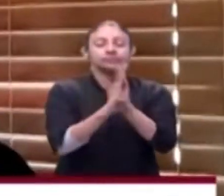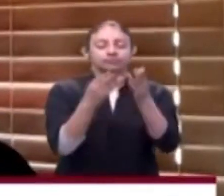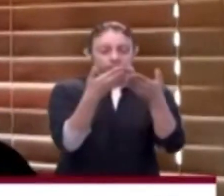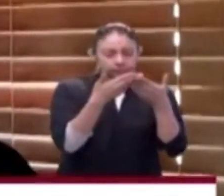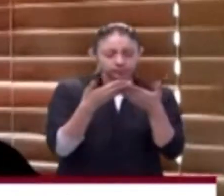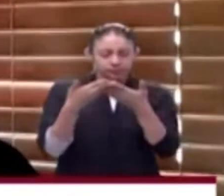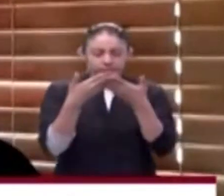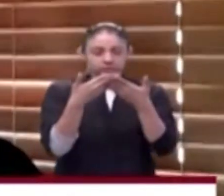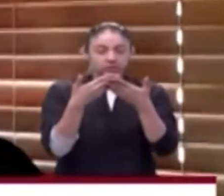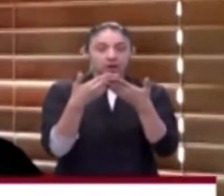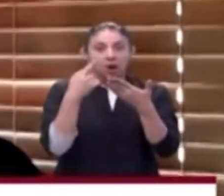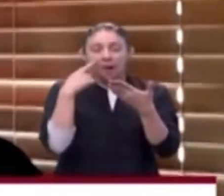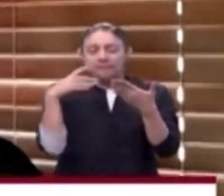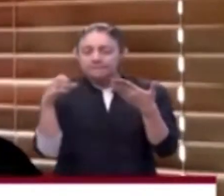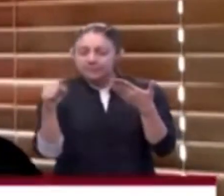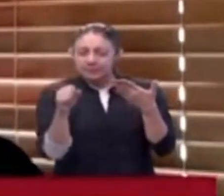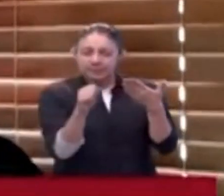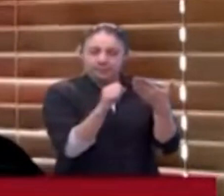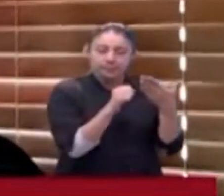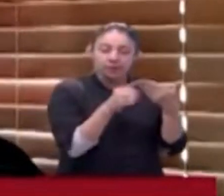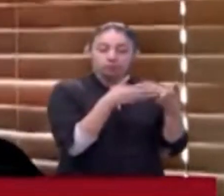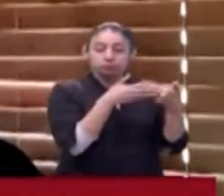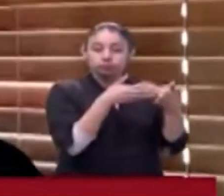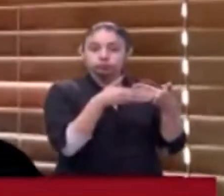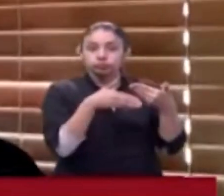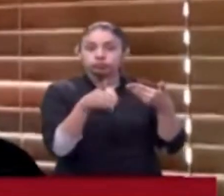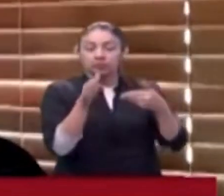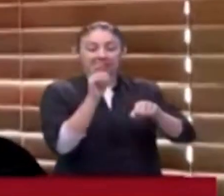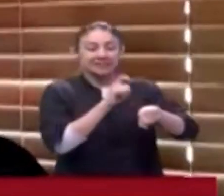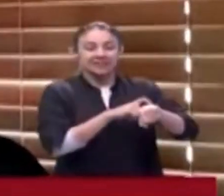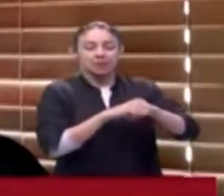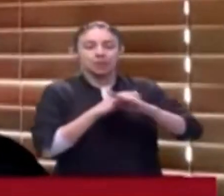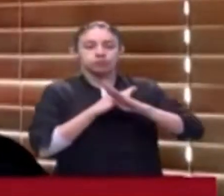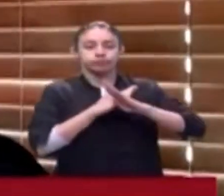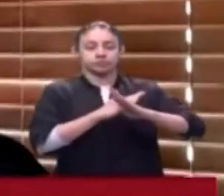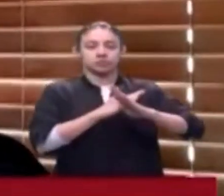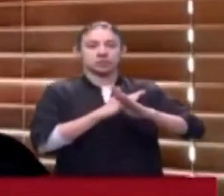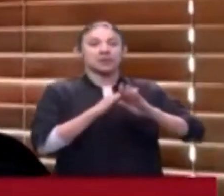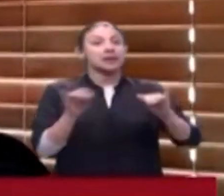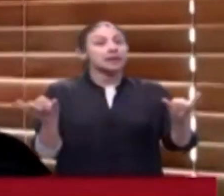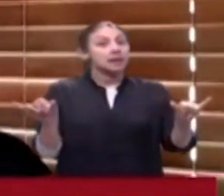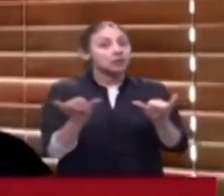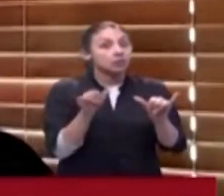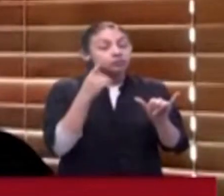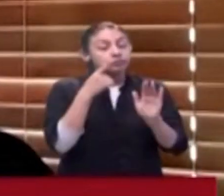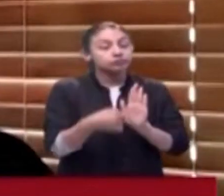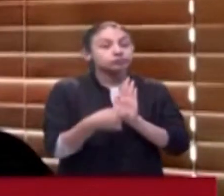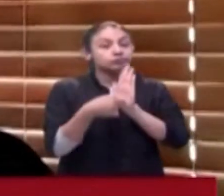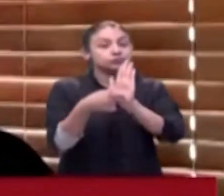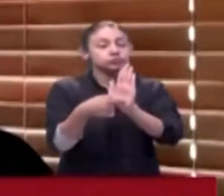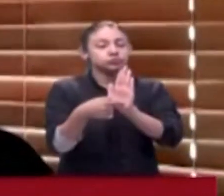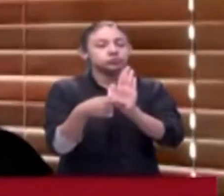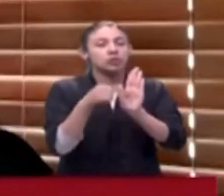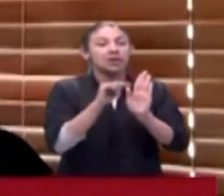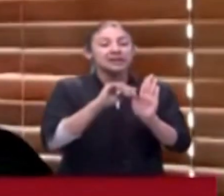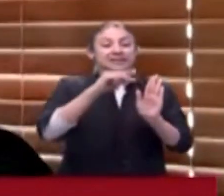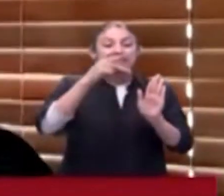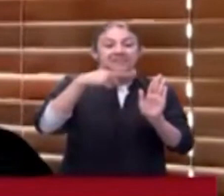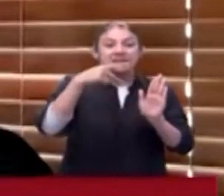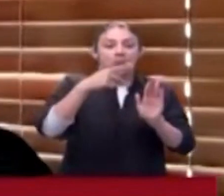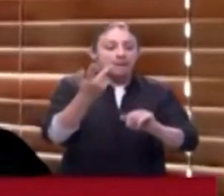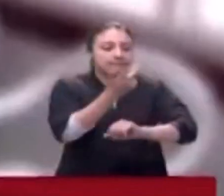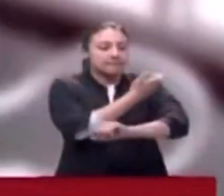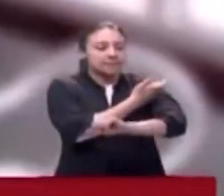estudios en donde se ha encontrado un efecto duradero y persistente de los anticuerpos. Igualmente están mostrando cómo una segunda